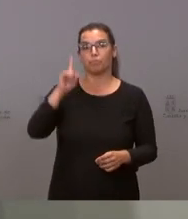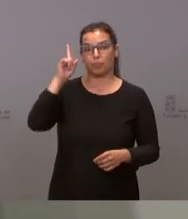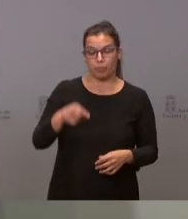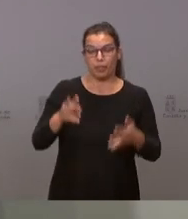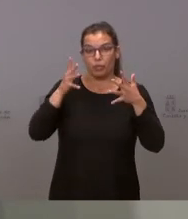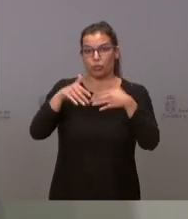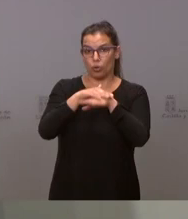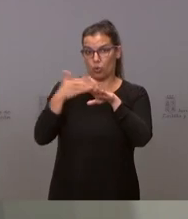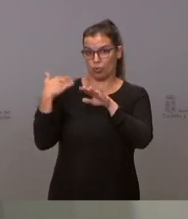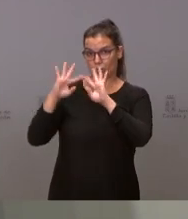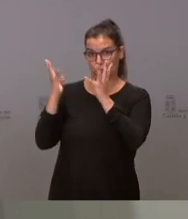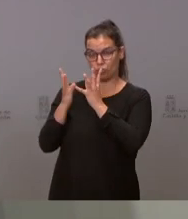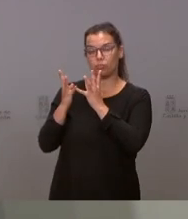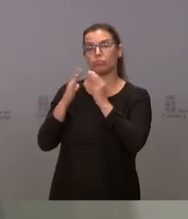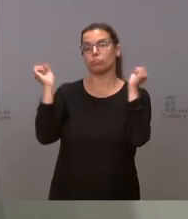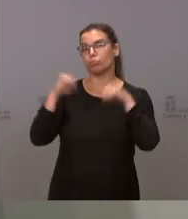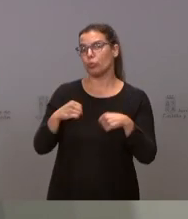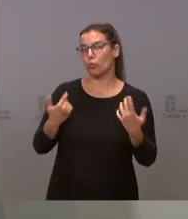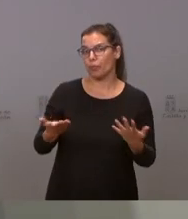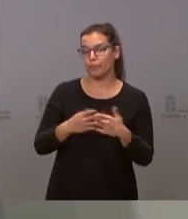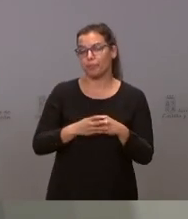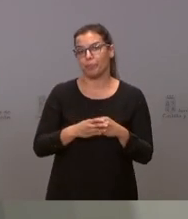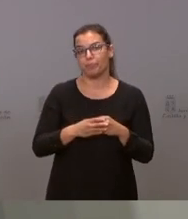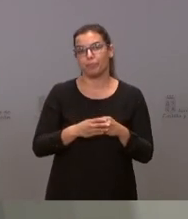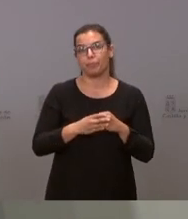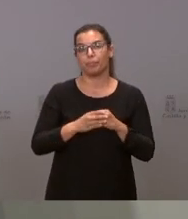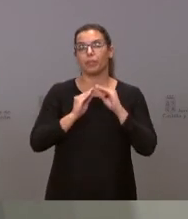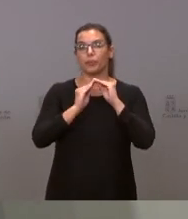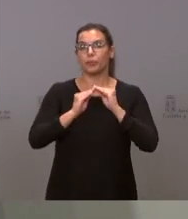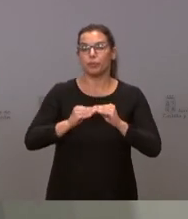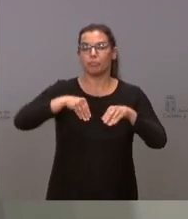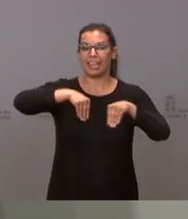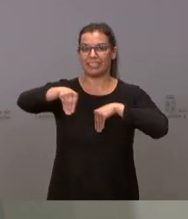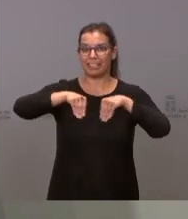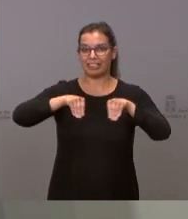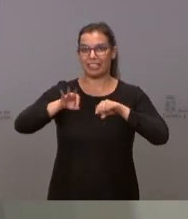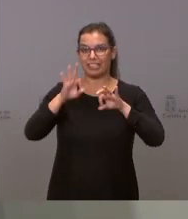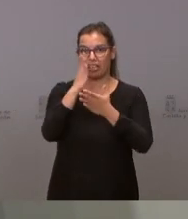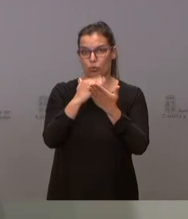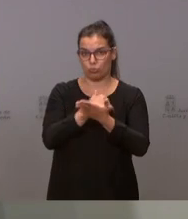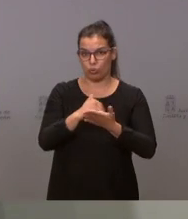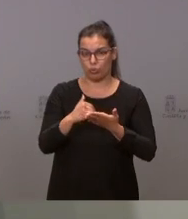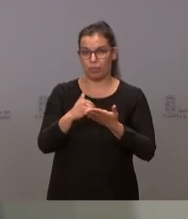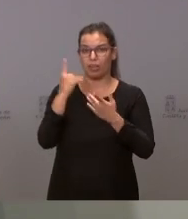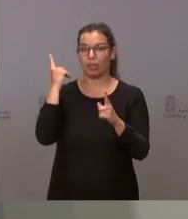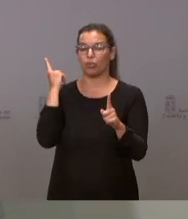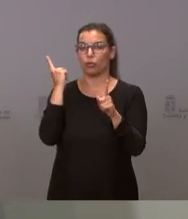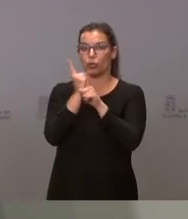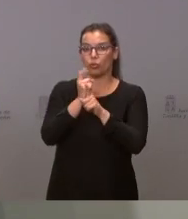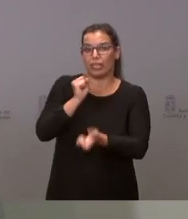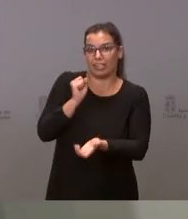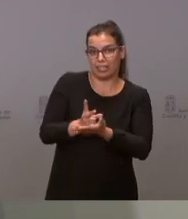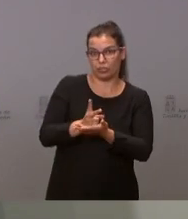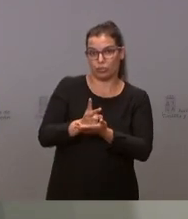aprueba la elaboración de la estrategia autonómica frente al reto